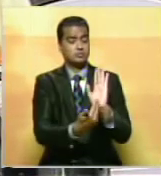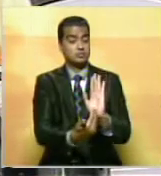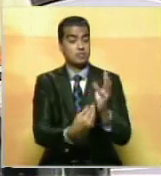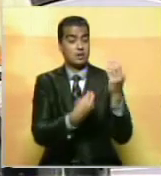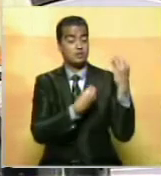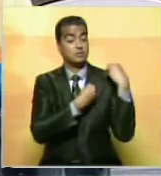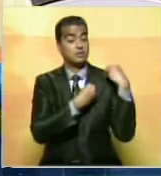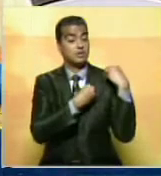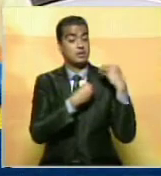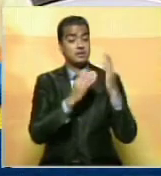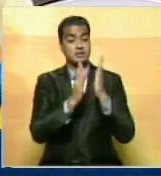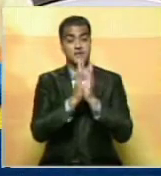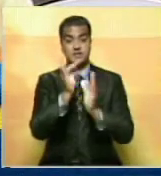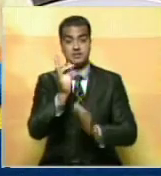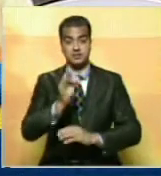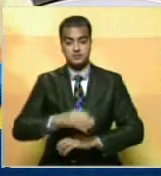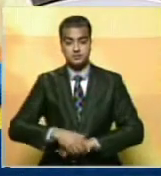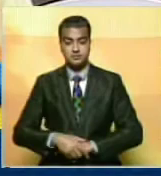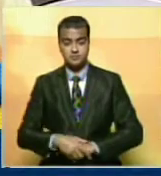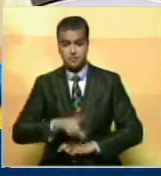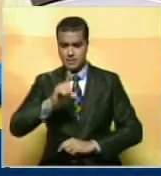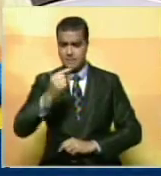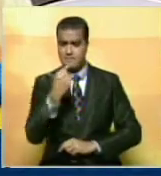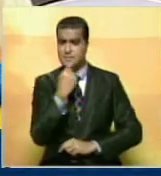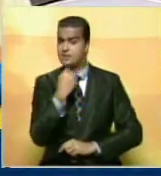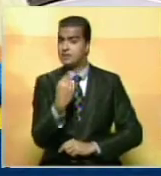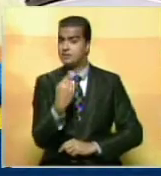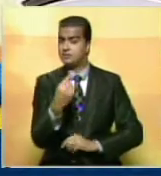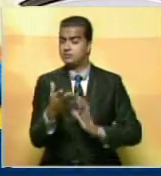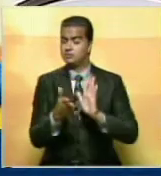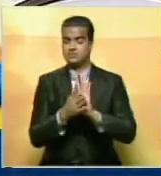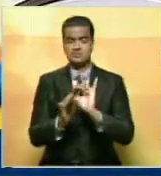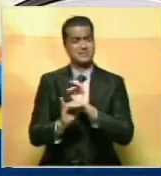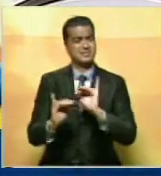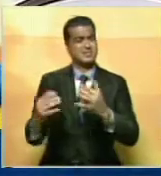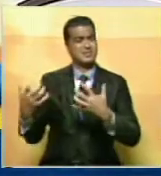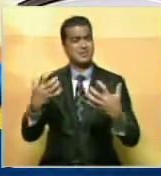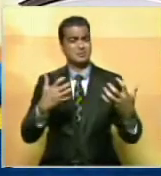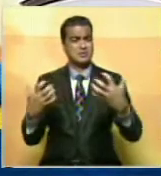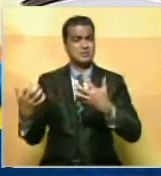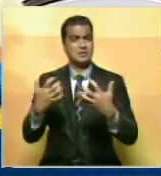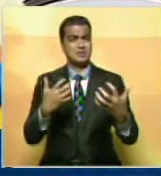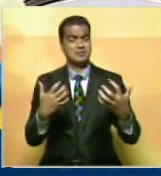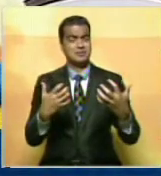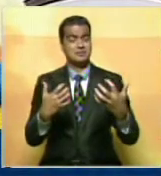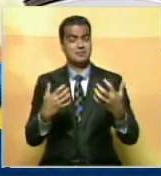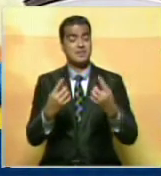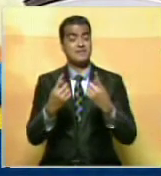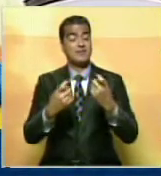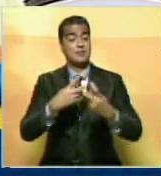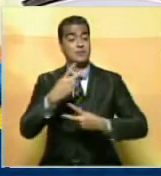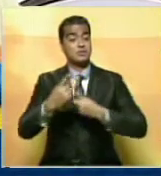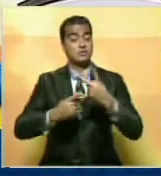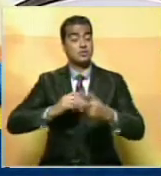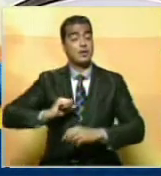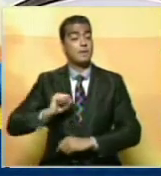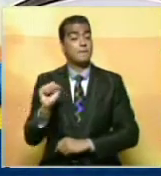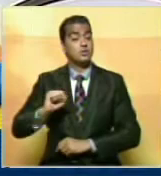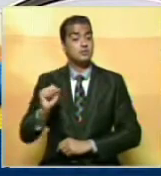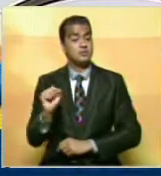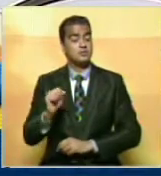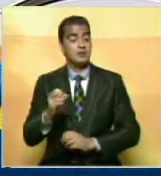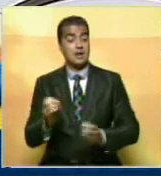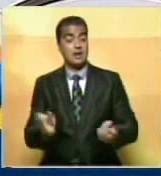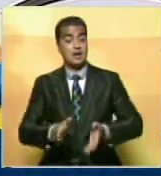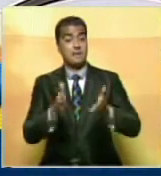Junta Municipal de San Francisco, donde plantea un cese de la confrontación, la despolitización de la Policía Municipal, el